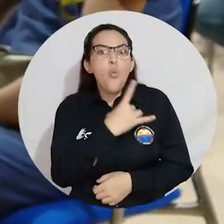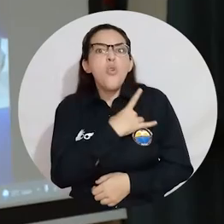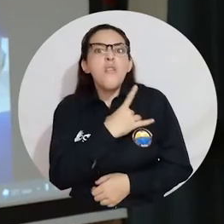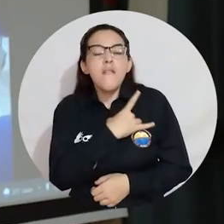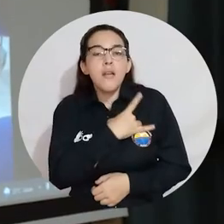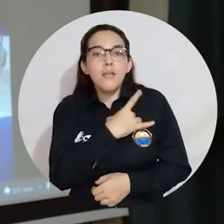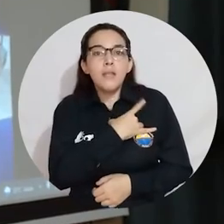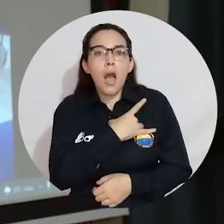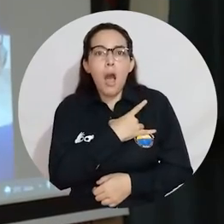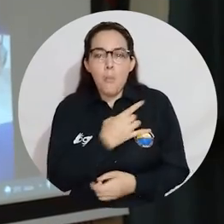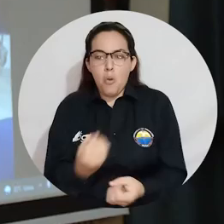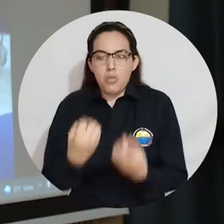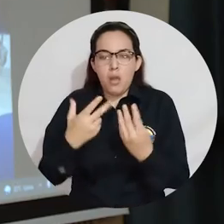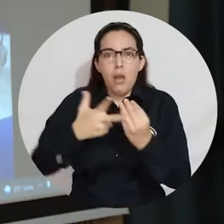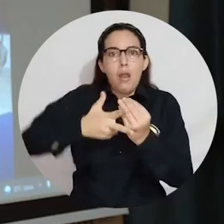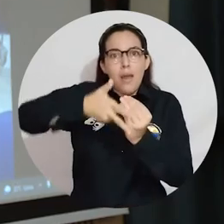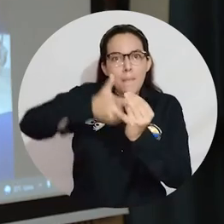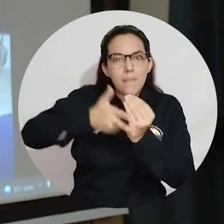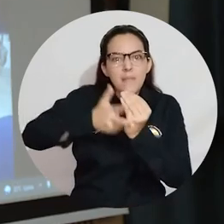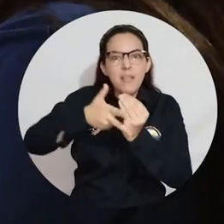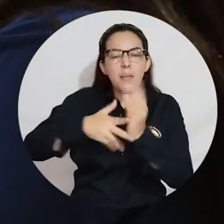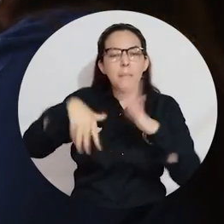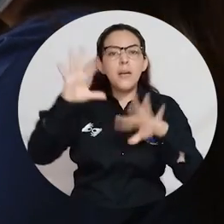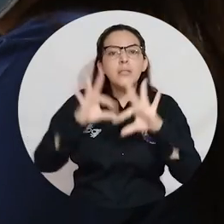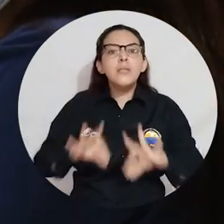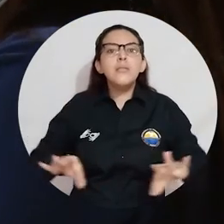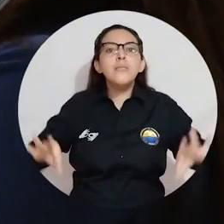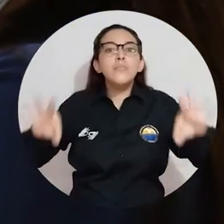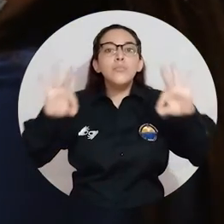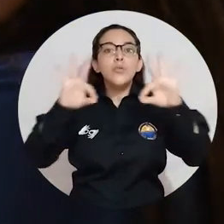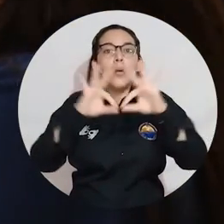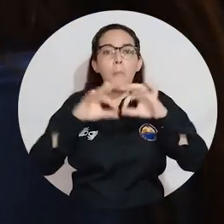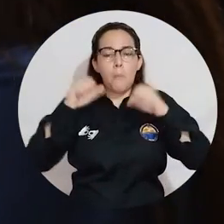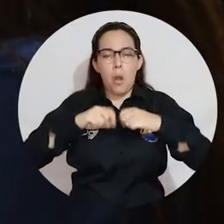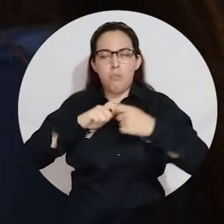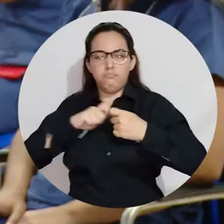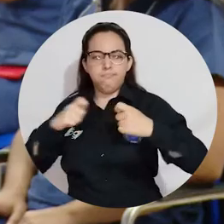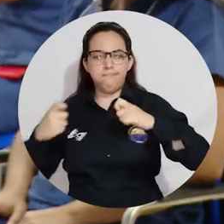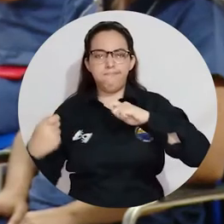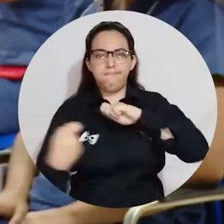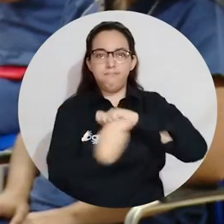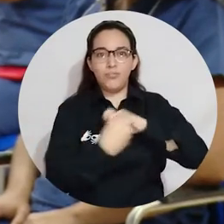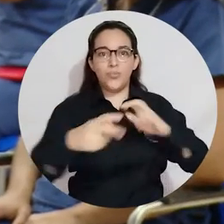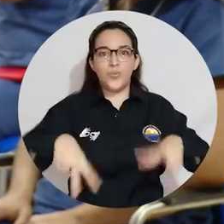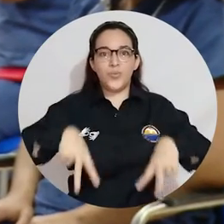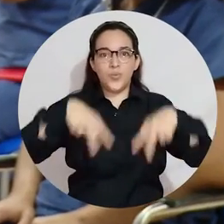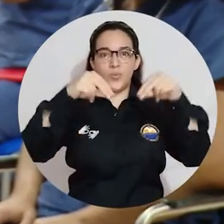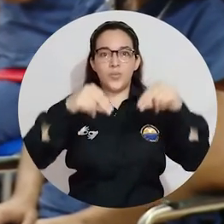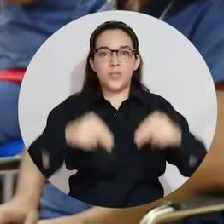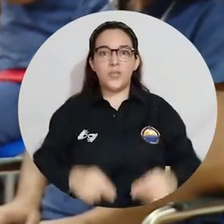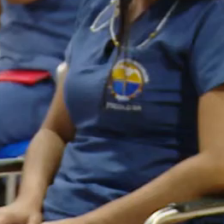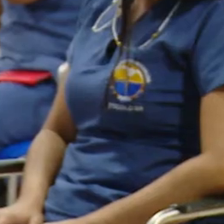universidad es la herramienta contundente que tenemos de poder transformar sociedad.